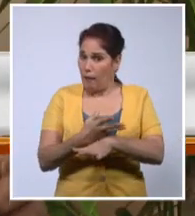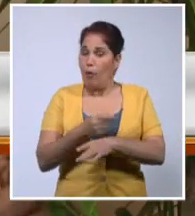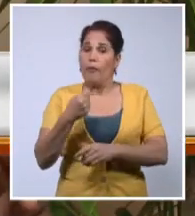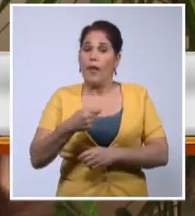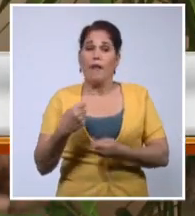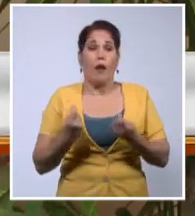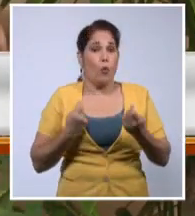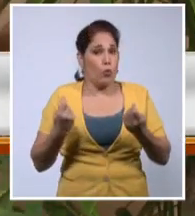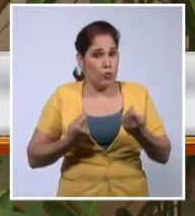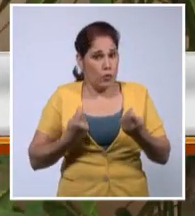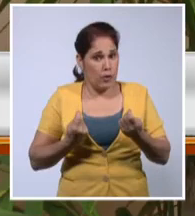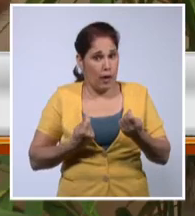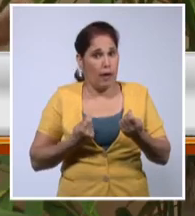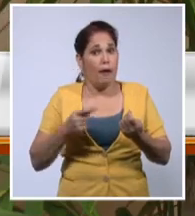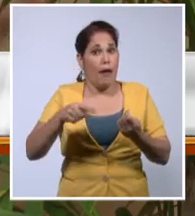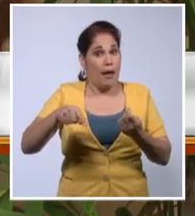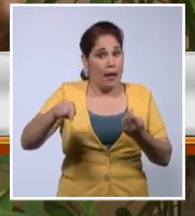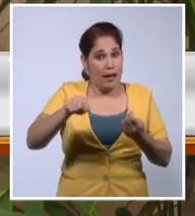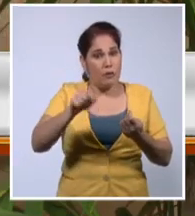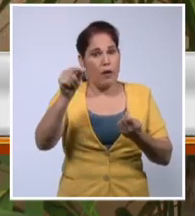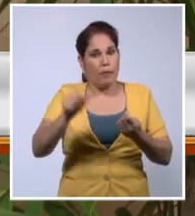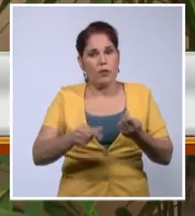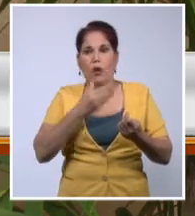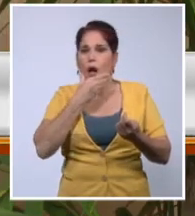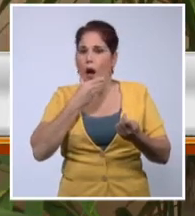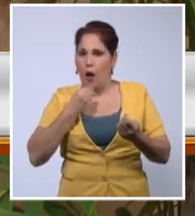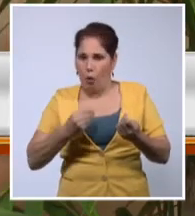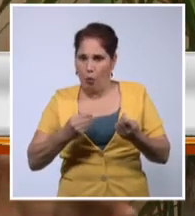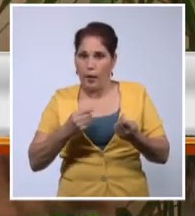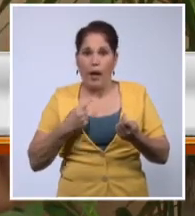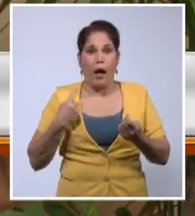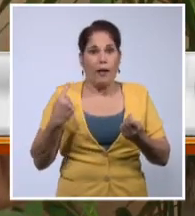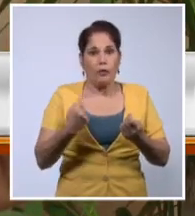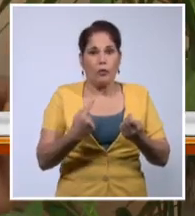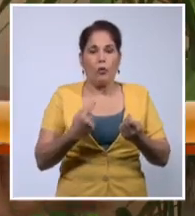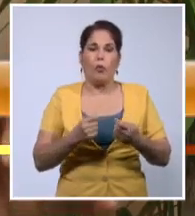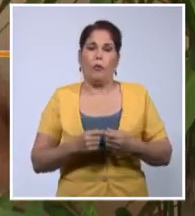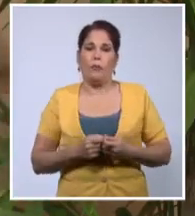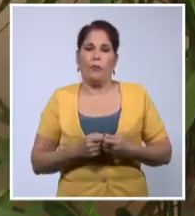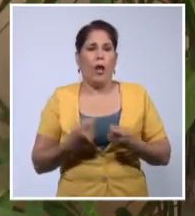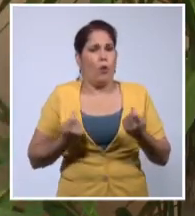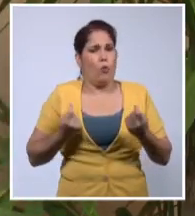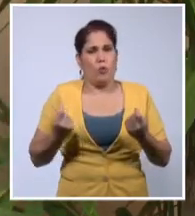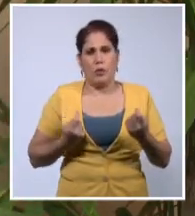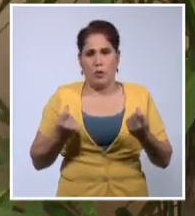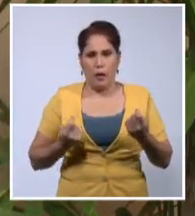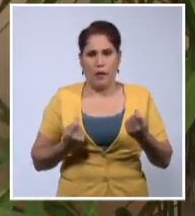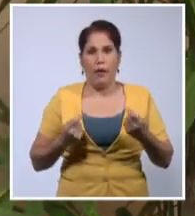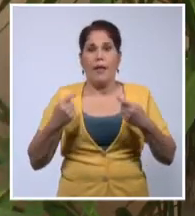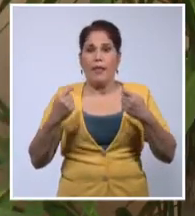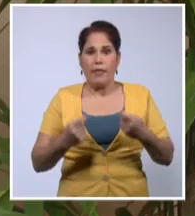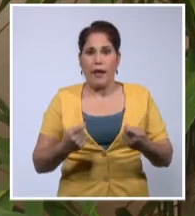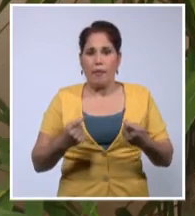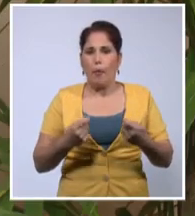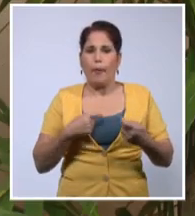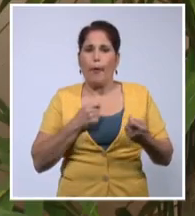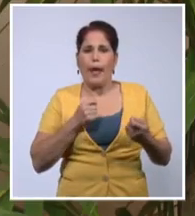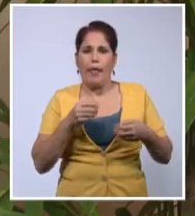a la gente más joven, nos corresponde a todo, pero sí es la guerrita